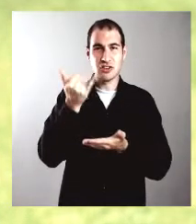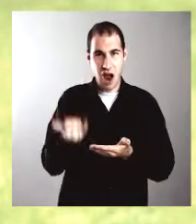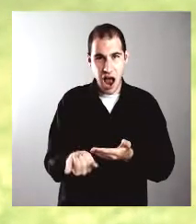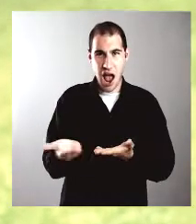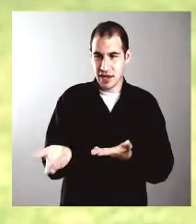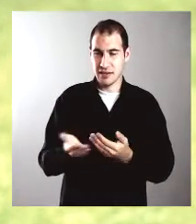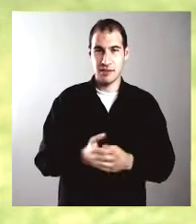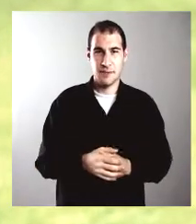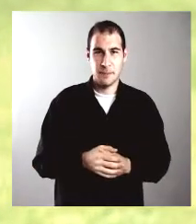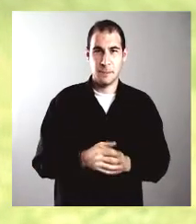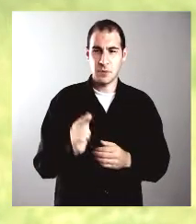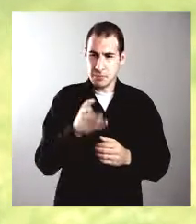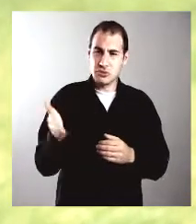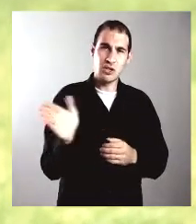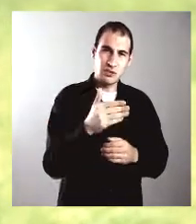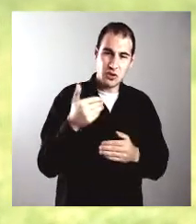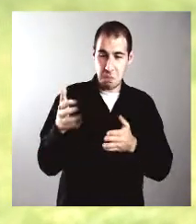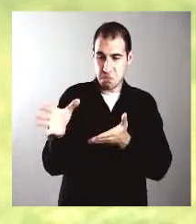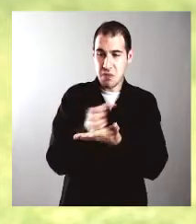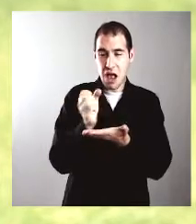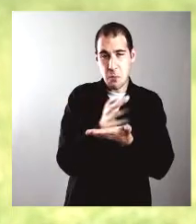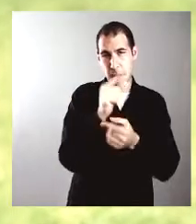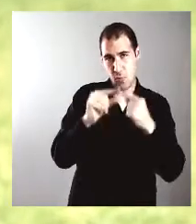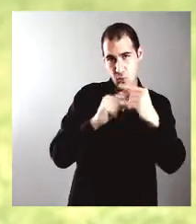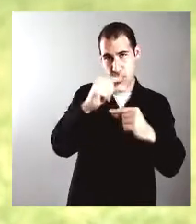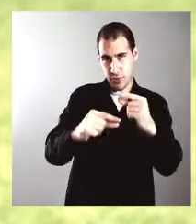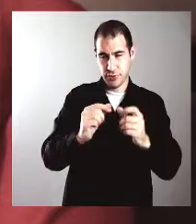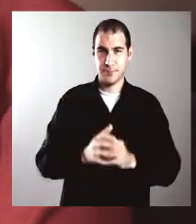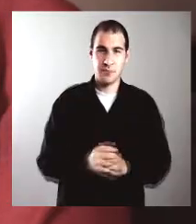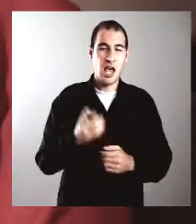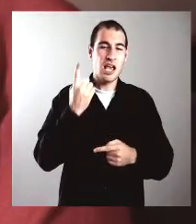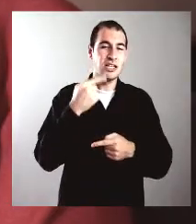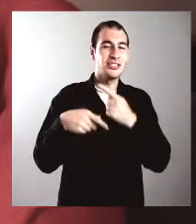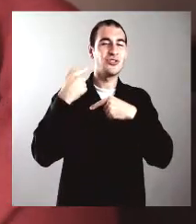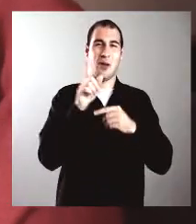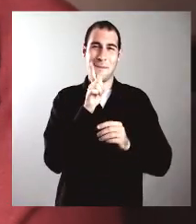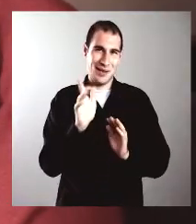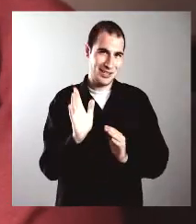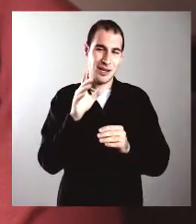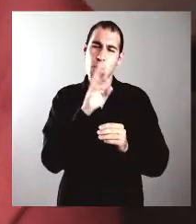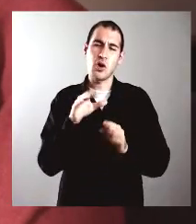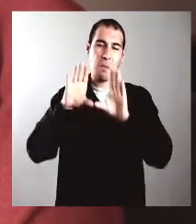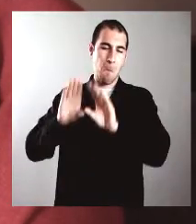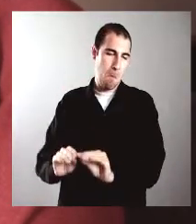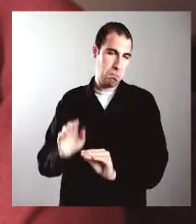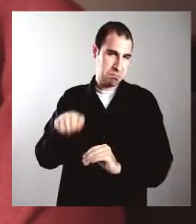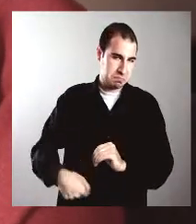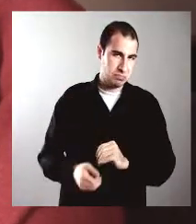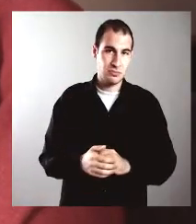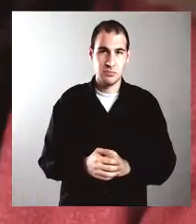considerando sus derechos y el mundo fue haciéndoles lugar. Sabemos que la historia ha ocultado el papel